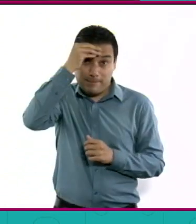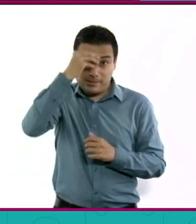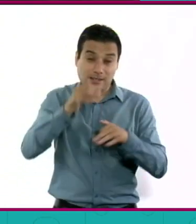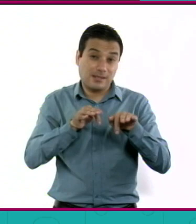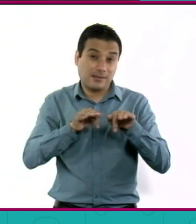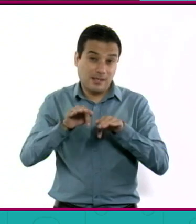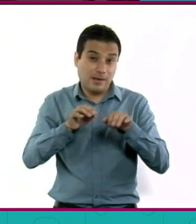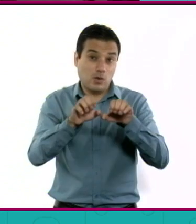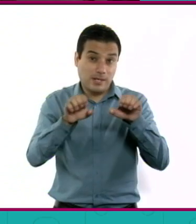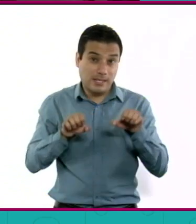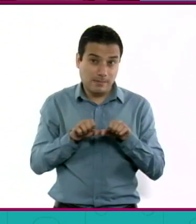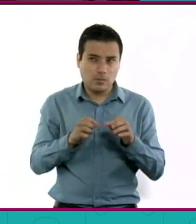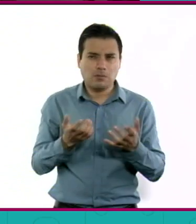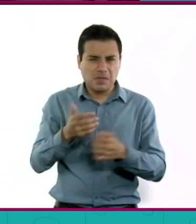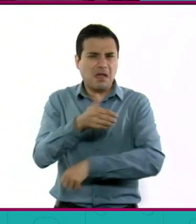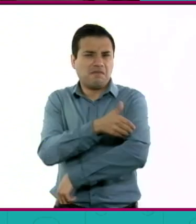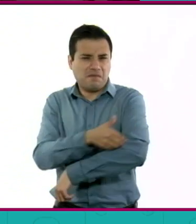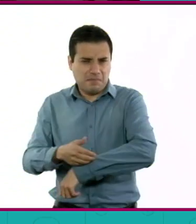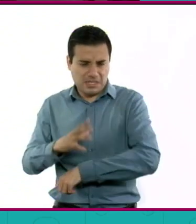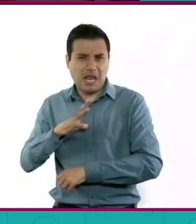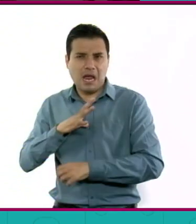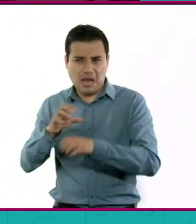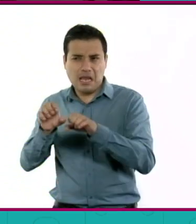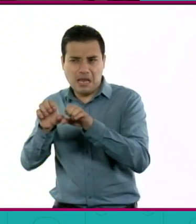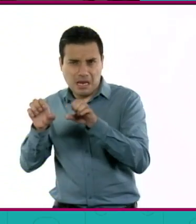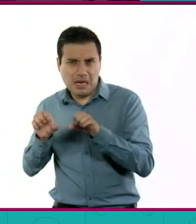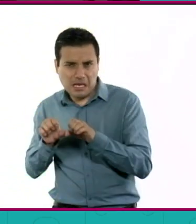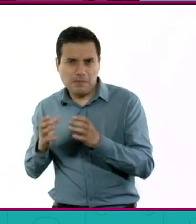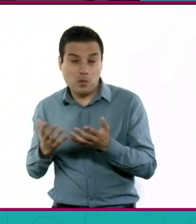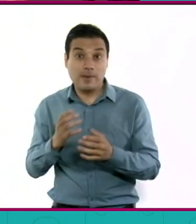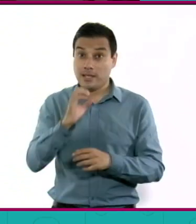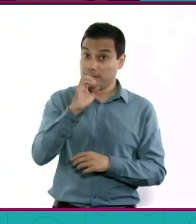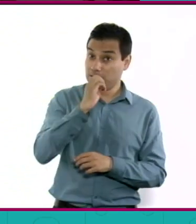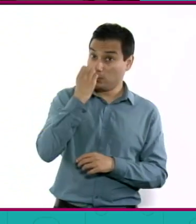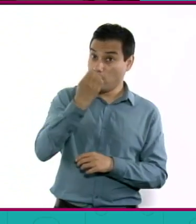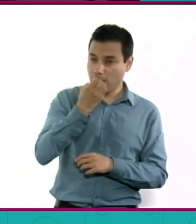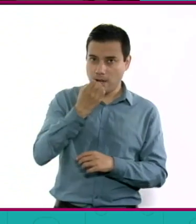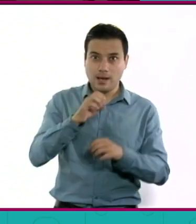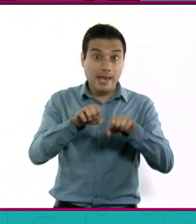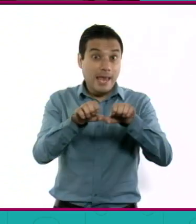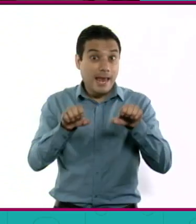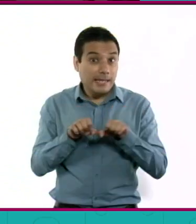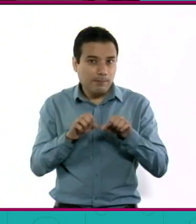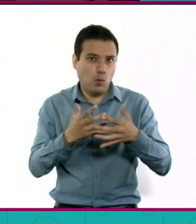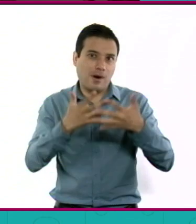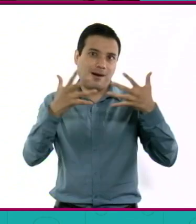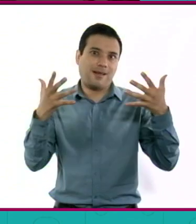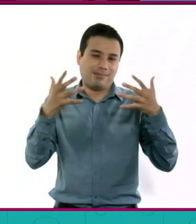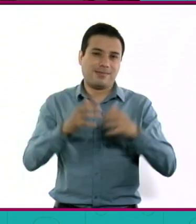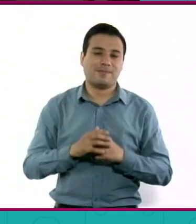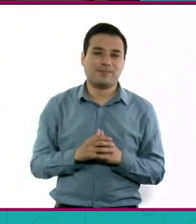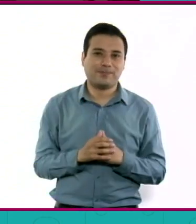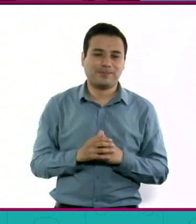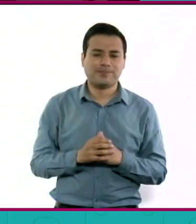En la familia hay un cierto equipo, pero el equipo grande se pone en evidencia. Y la parte individual empieza a